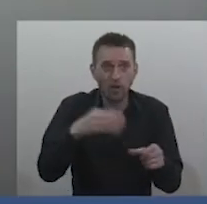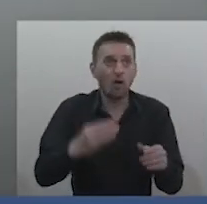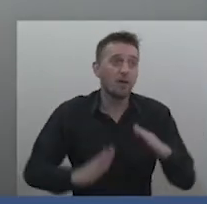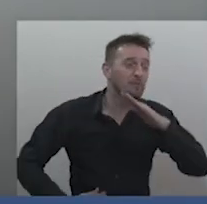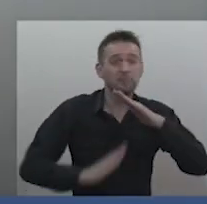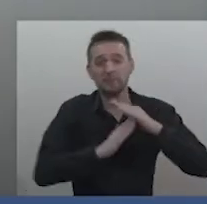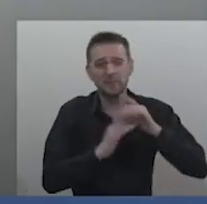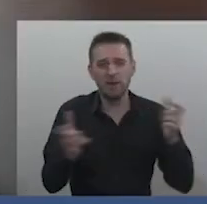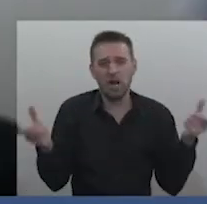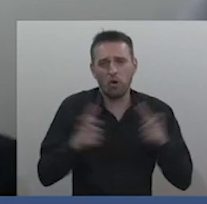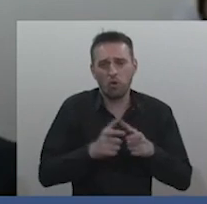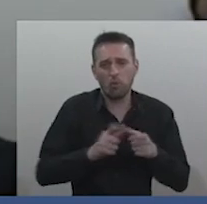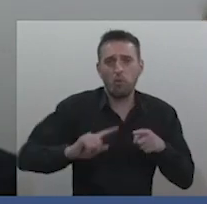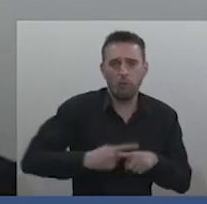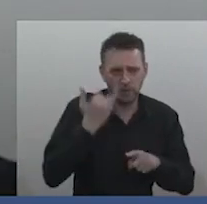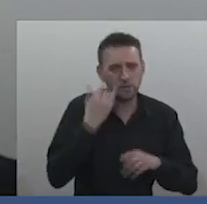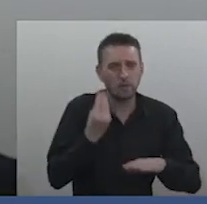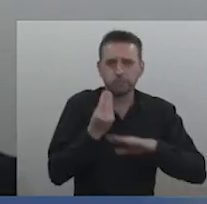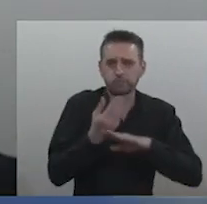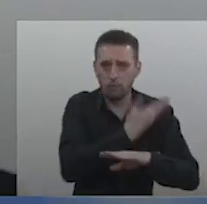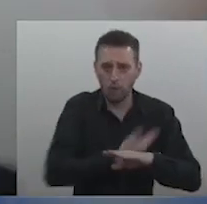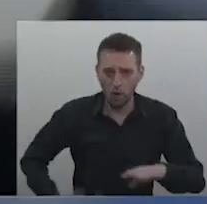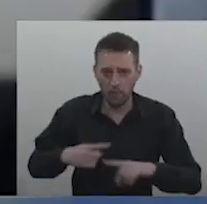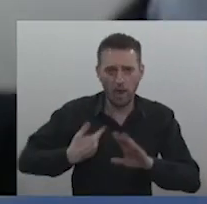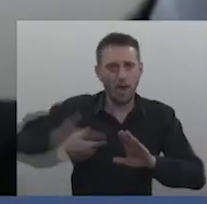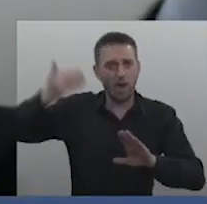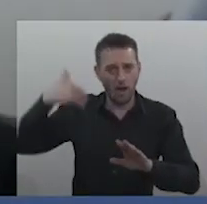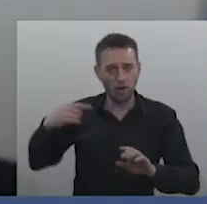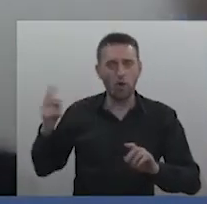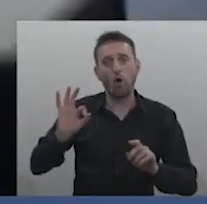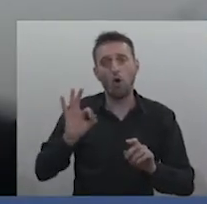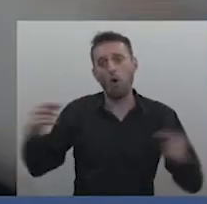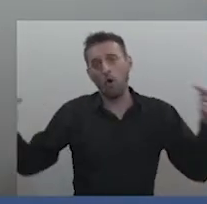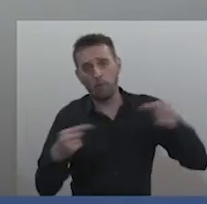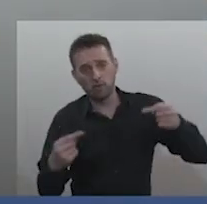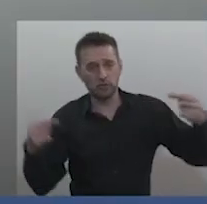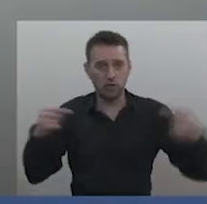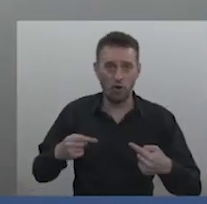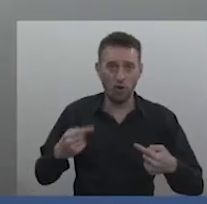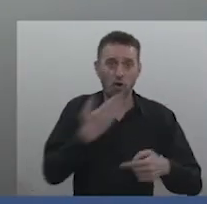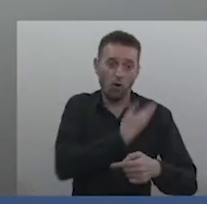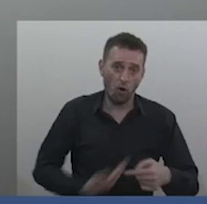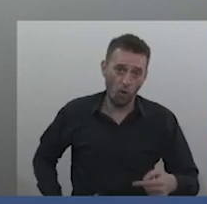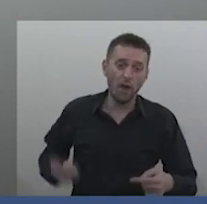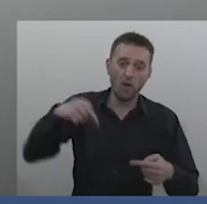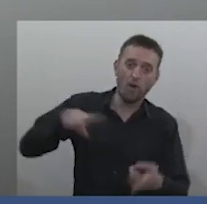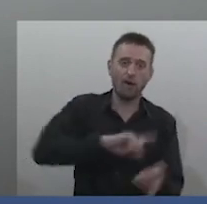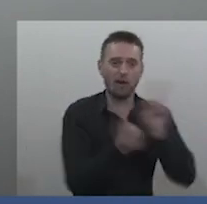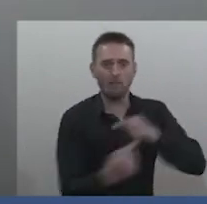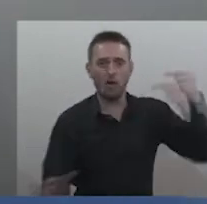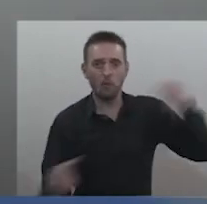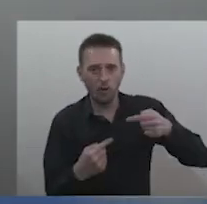los principales partidos, los que fueron gobierno y fueron oposición, los que fuimos gobierno y hoy nos toca hacer oposición.